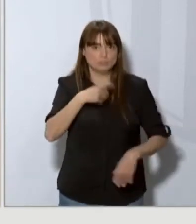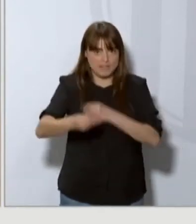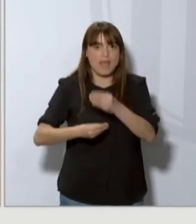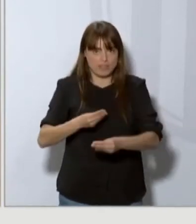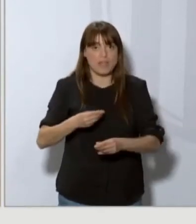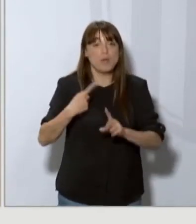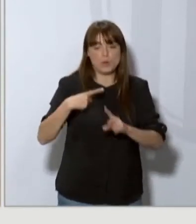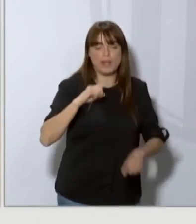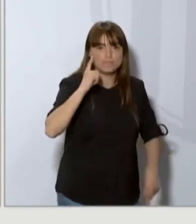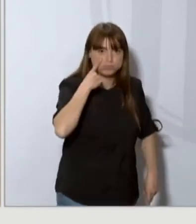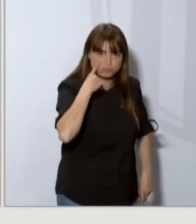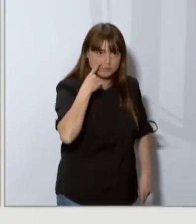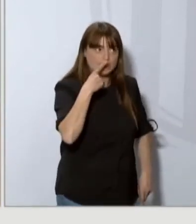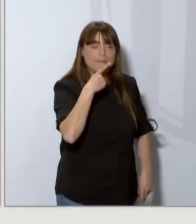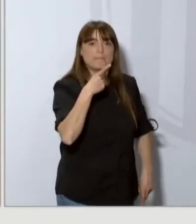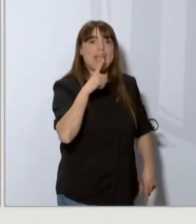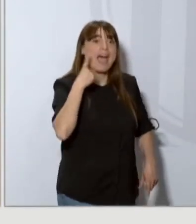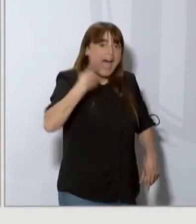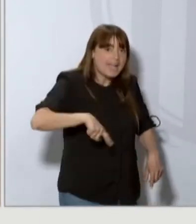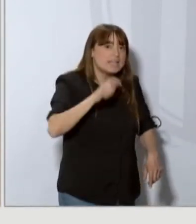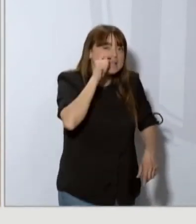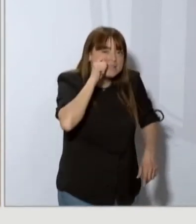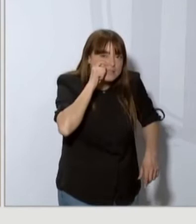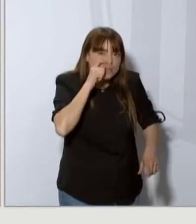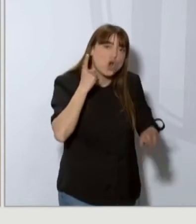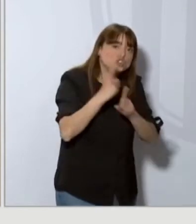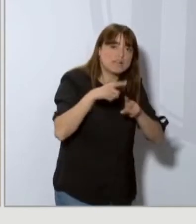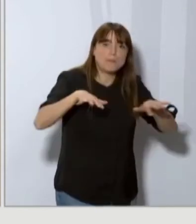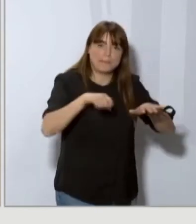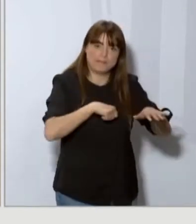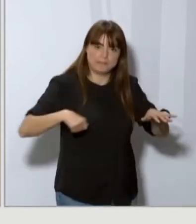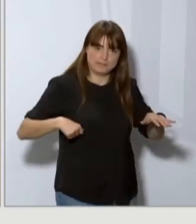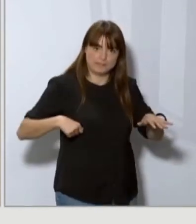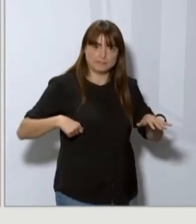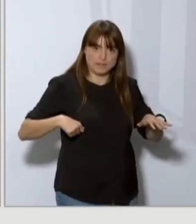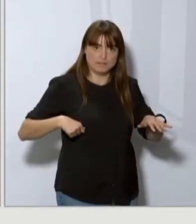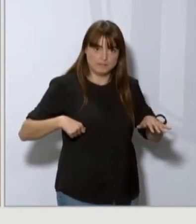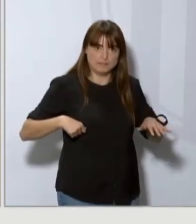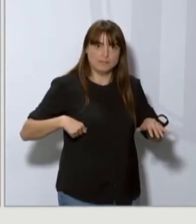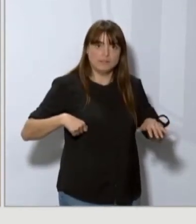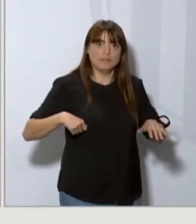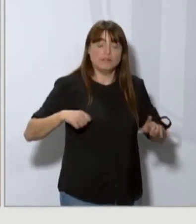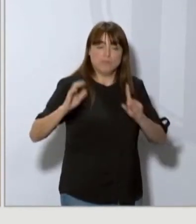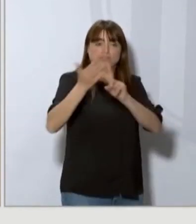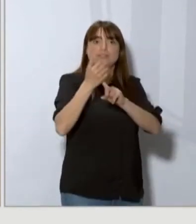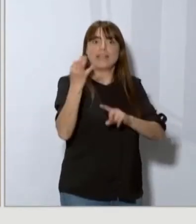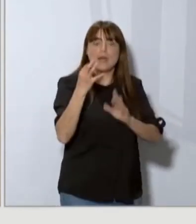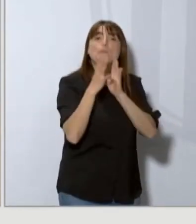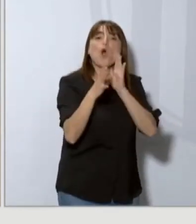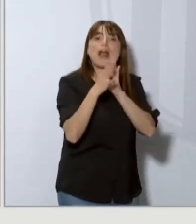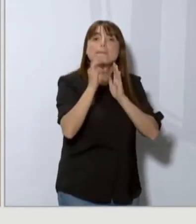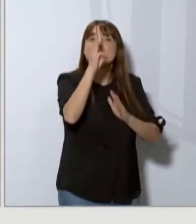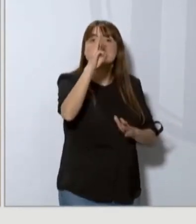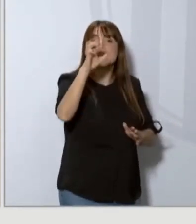contra el independentismo y es la utilización de Pegasus más numerosa que se ha producido y que se tenga